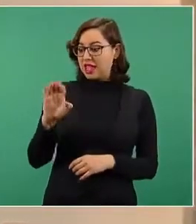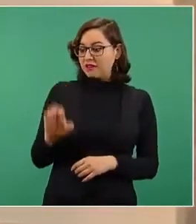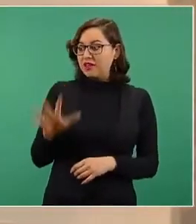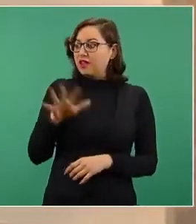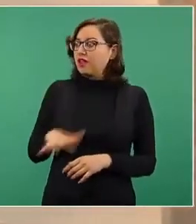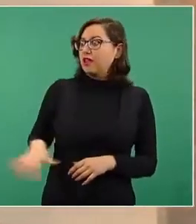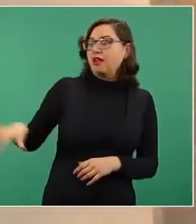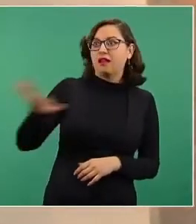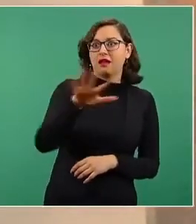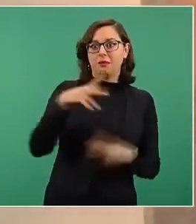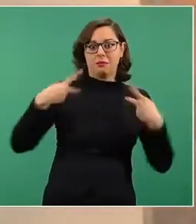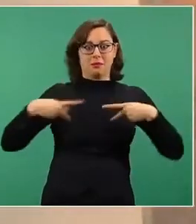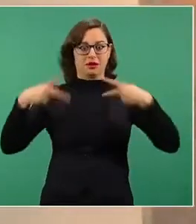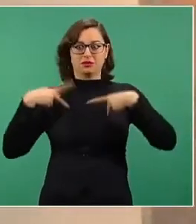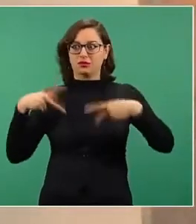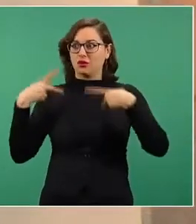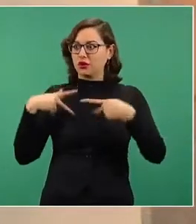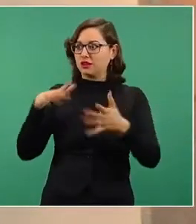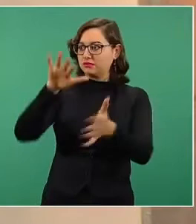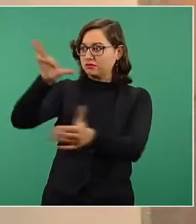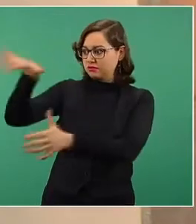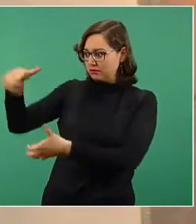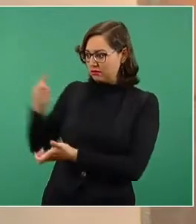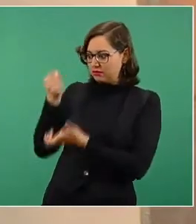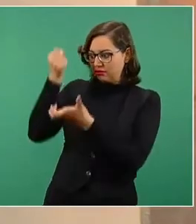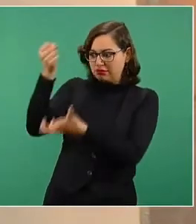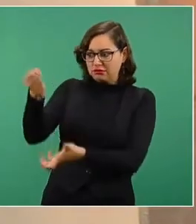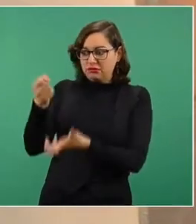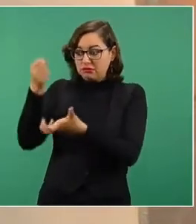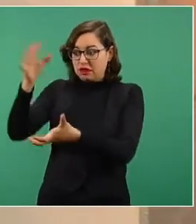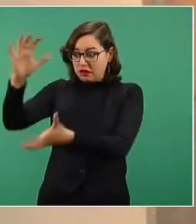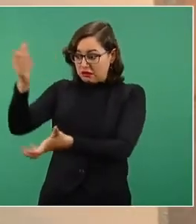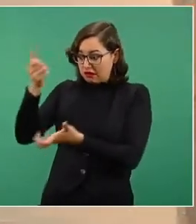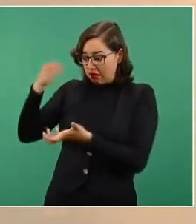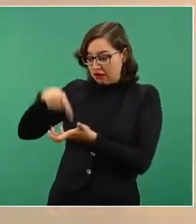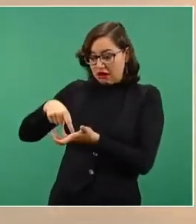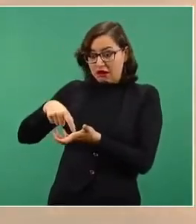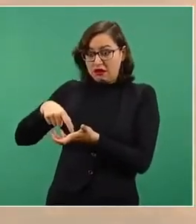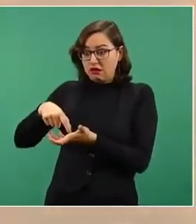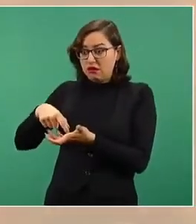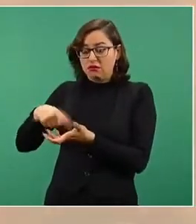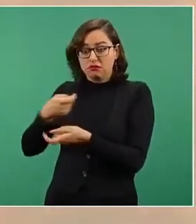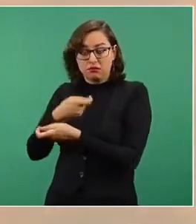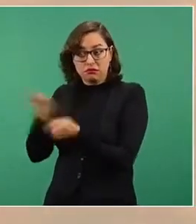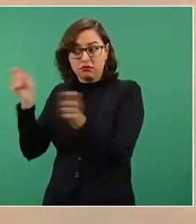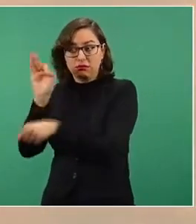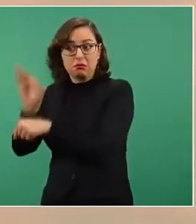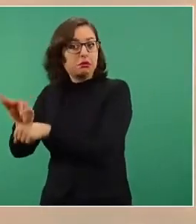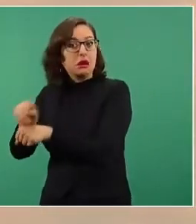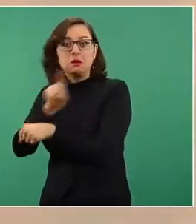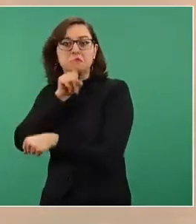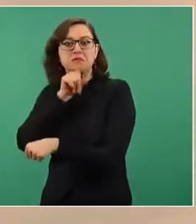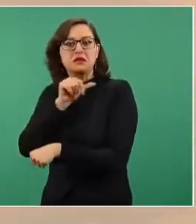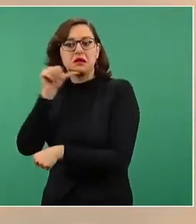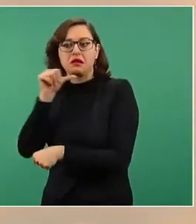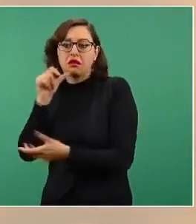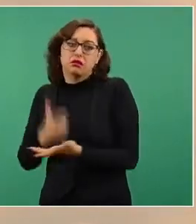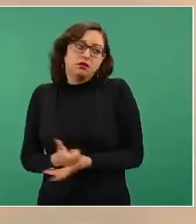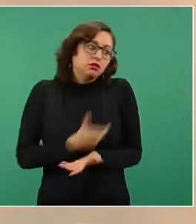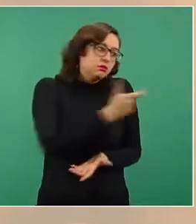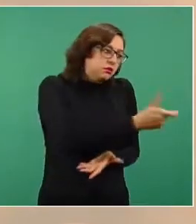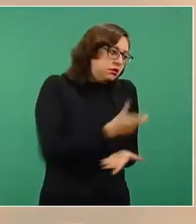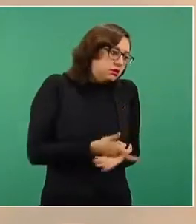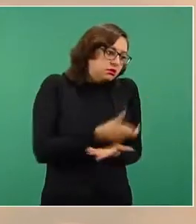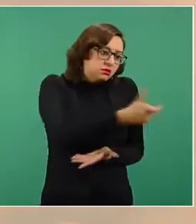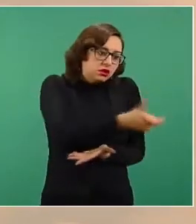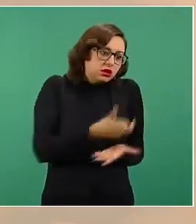a estas empresas con esos recibos del uso, con tarifas eléctricas, pues entonces, en lugar de subsidiarlas, podría utilizar esos recursos en